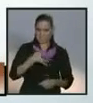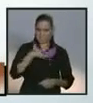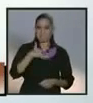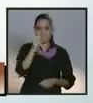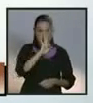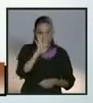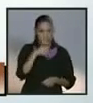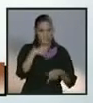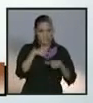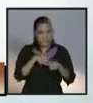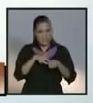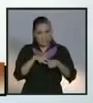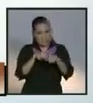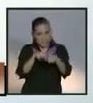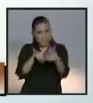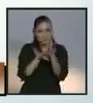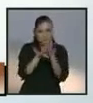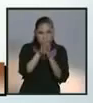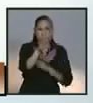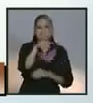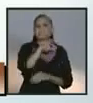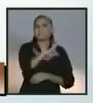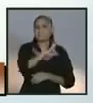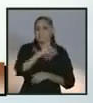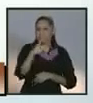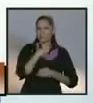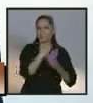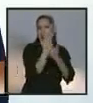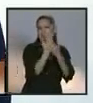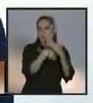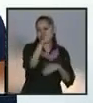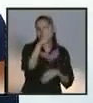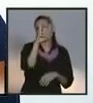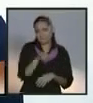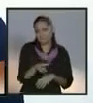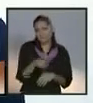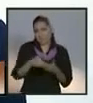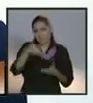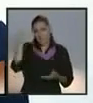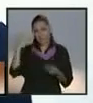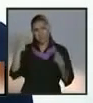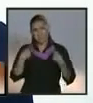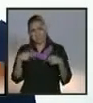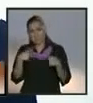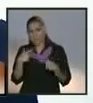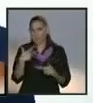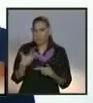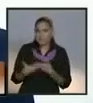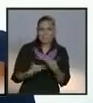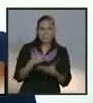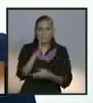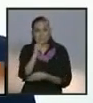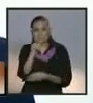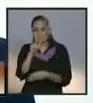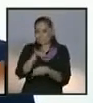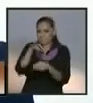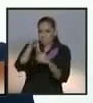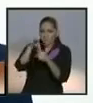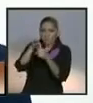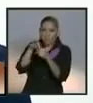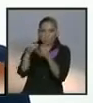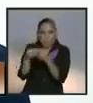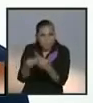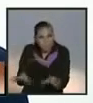En el México de nuestros padres, las familias perdían sus ahorros y también sus esperanzas. Muchos mexicanos no podían